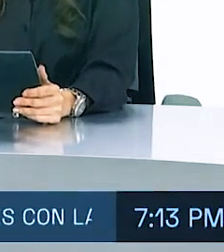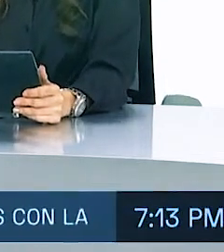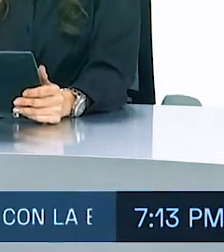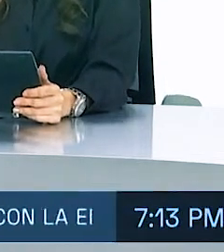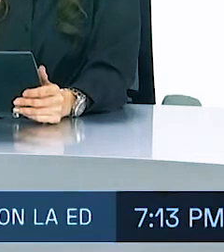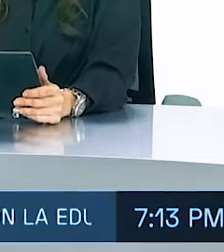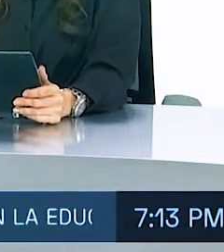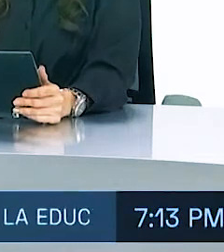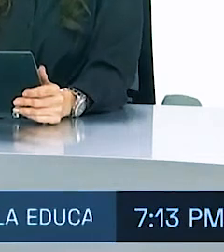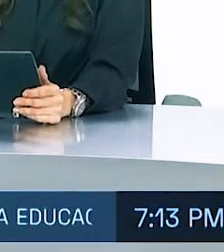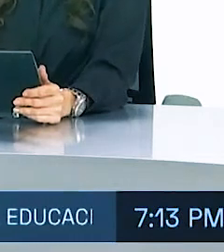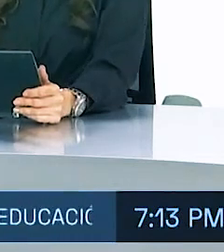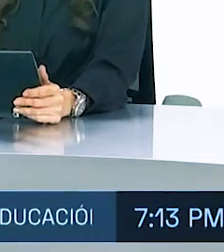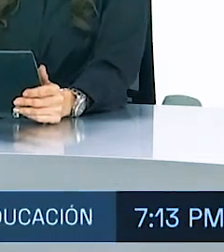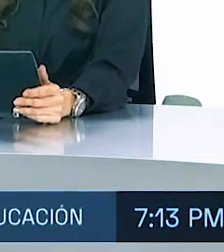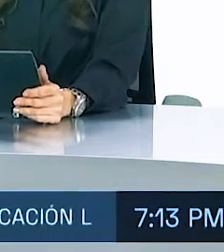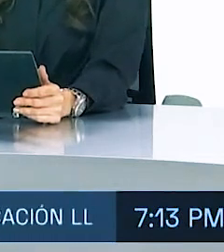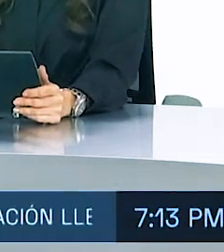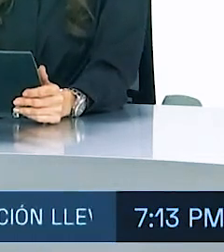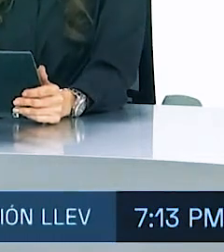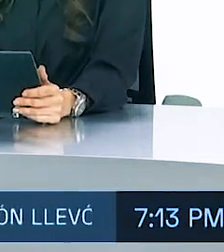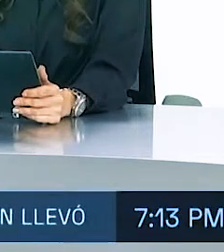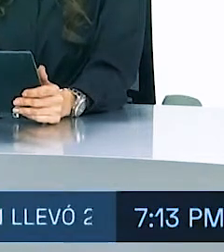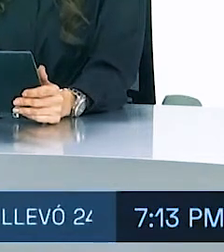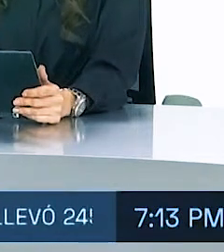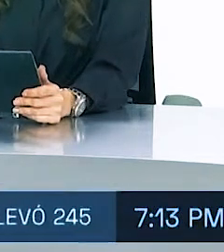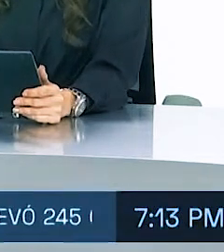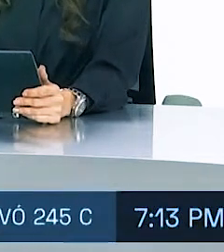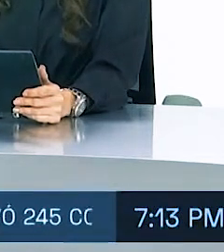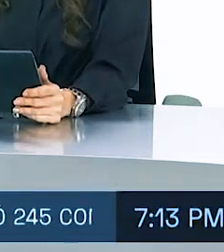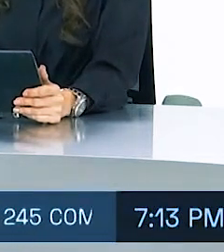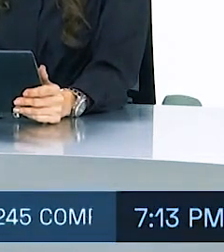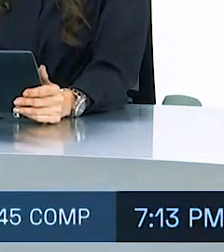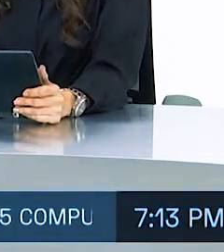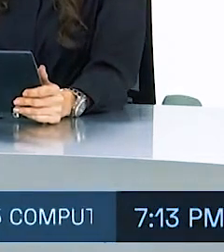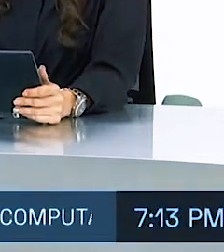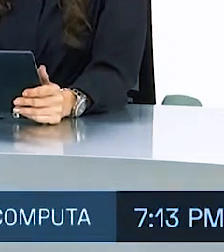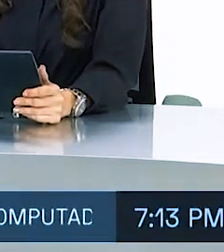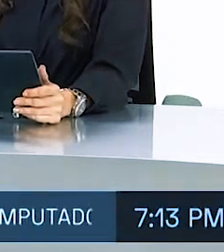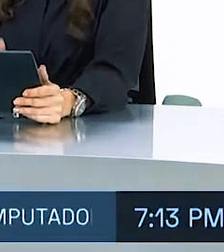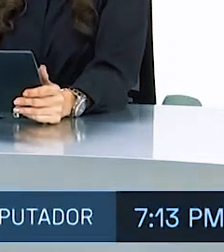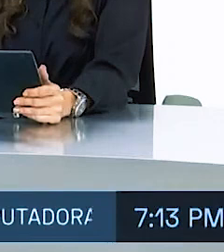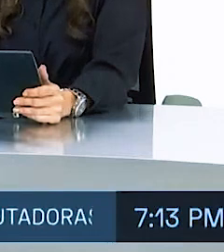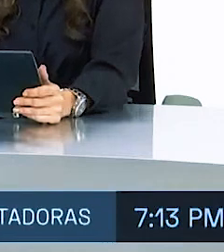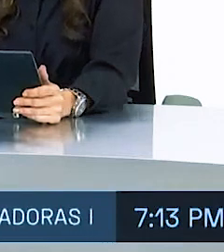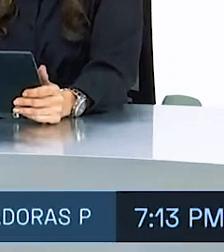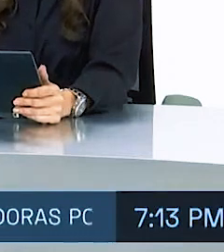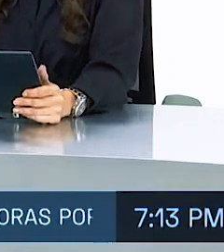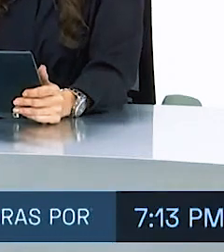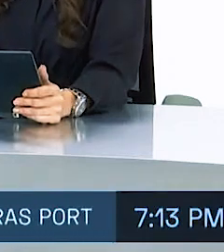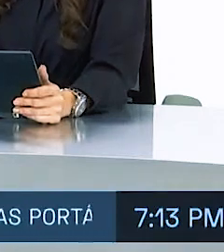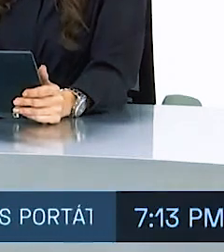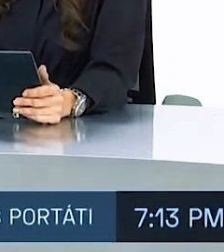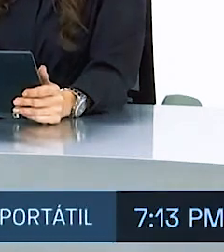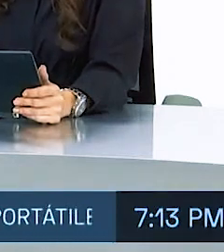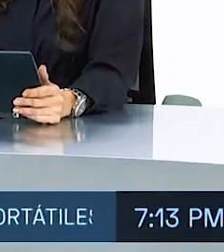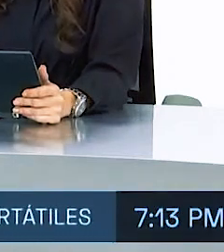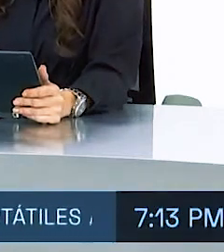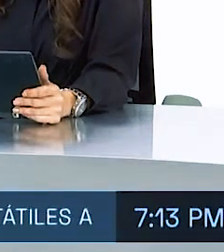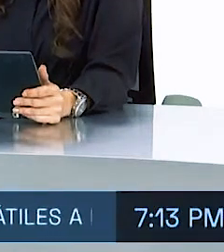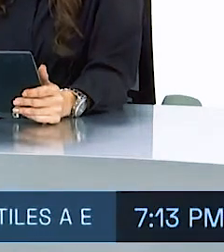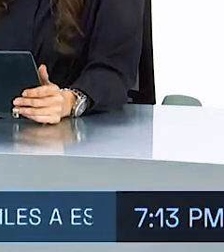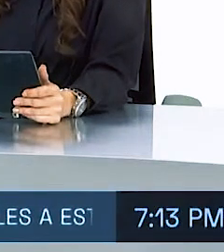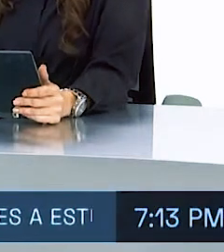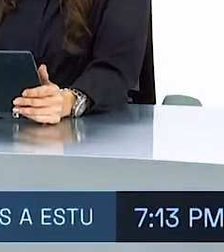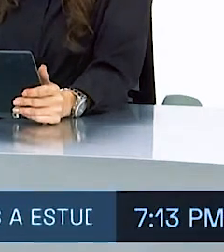de una de las estrategias fundamentales en esta ley la ley Nacer con Cariño Armando que a partir de hoy marca un